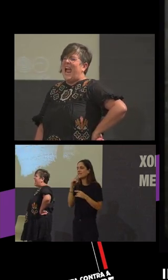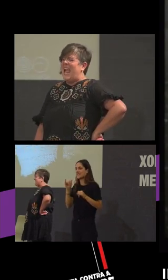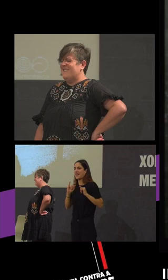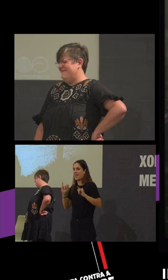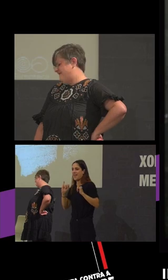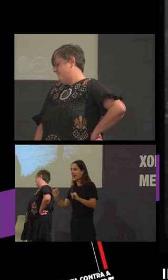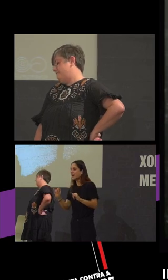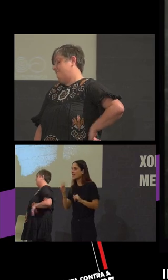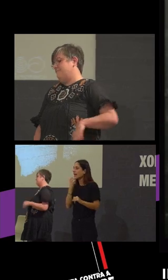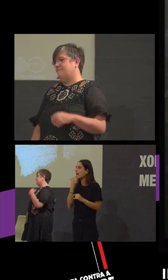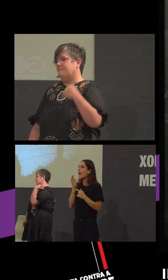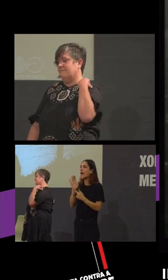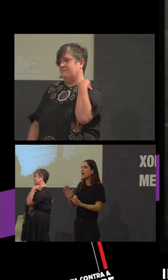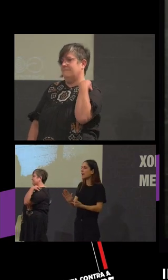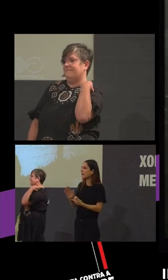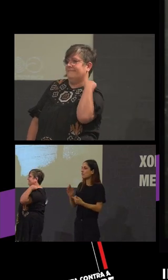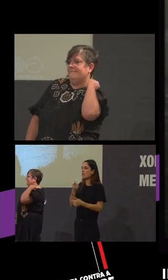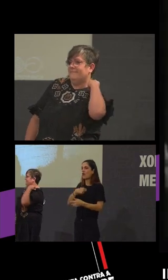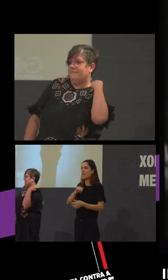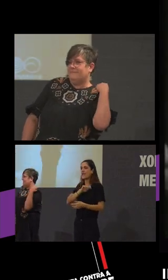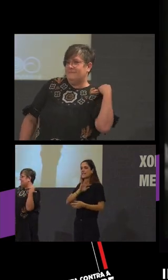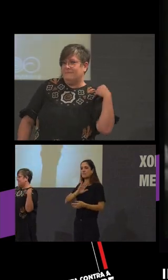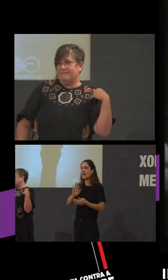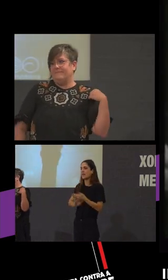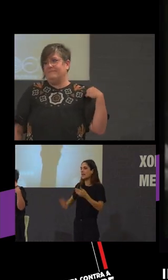Ejemplo y prez de la España inmortal.